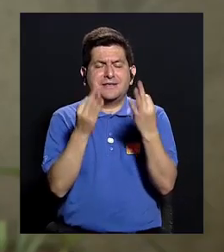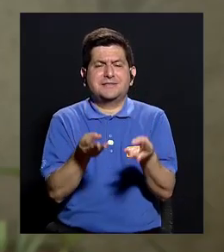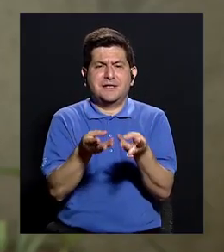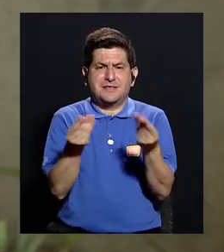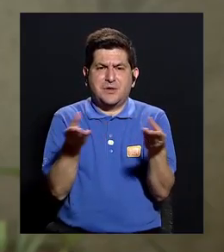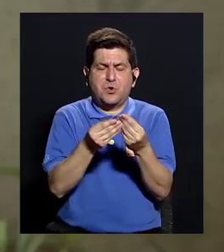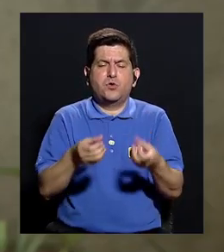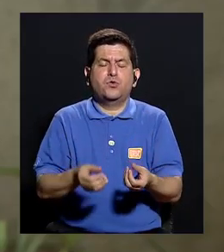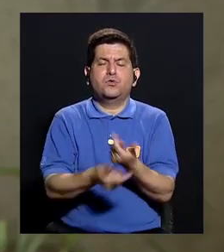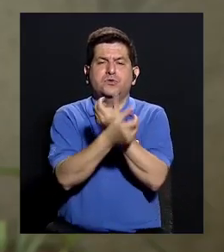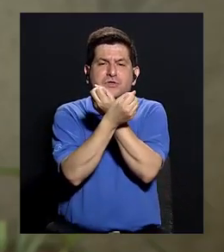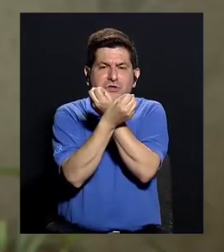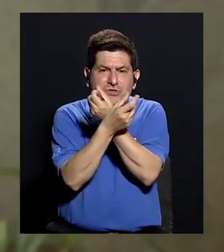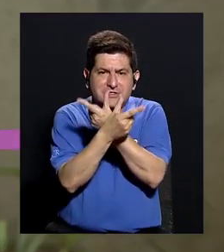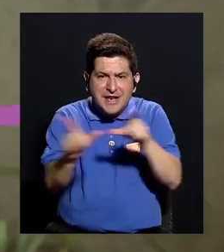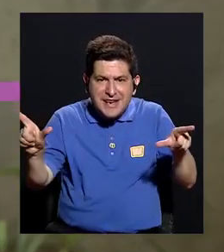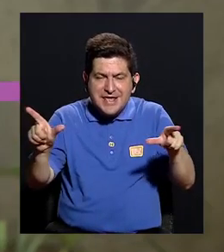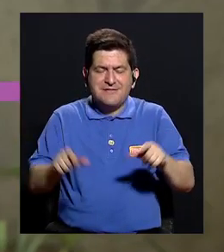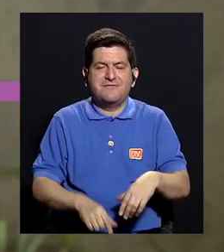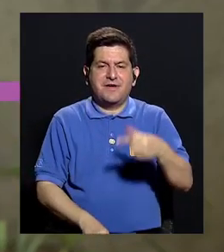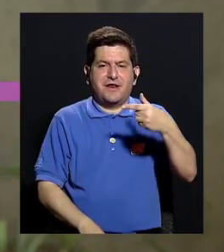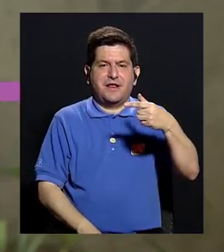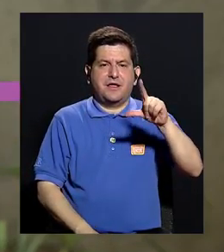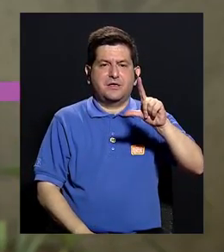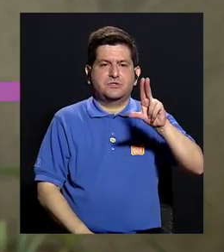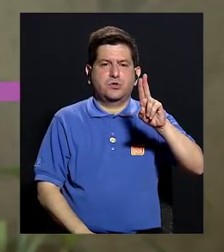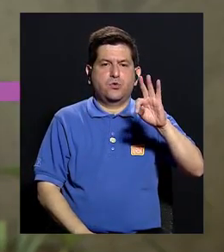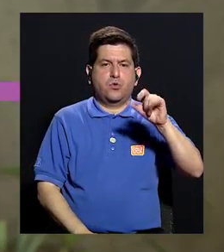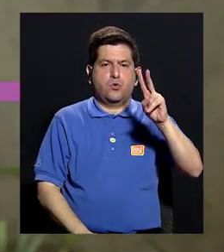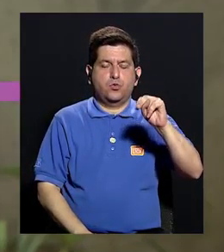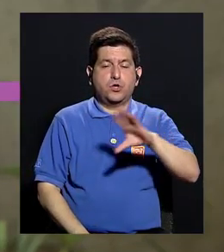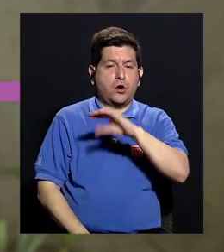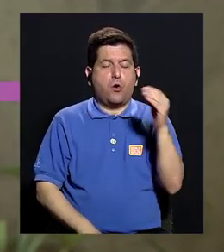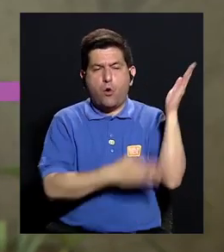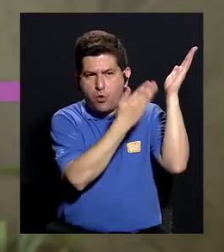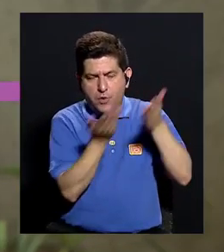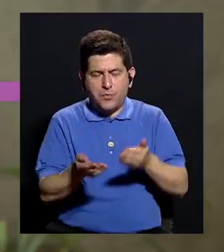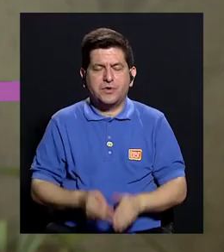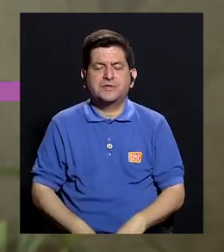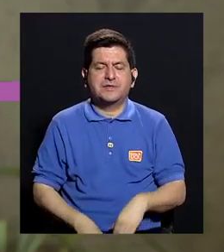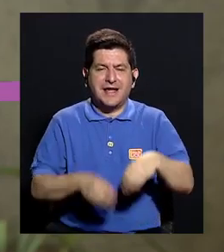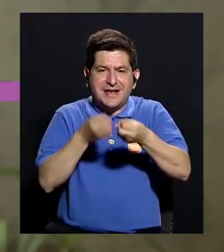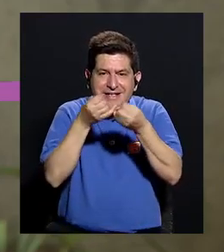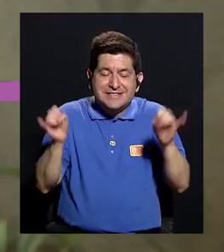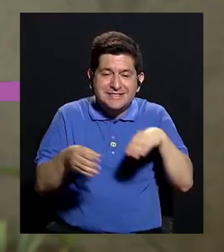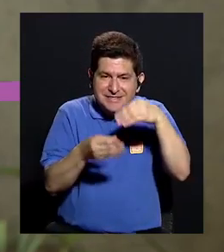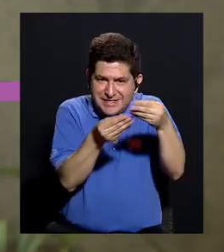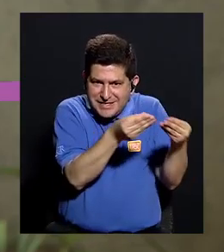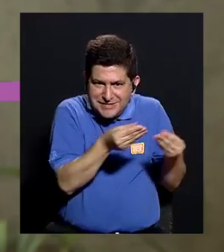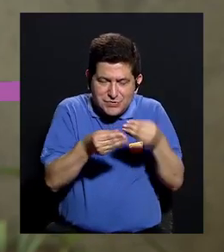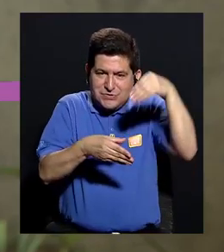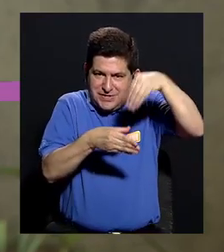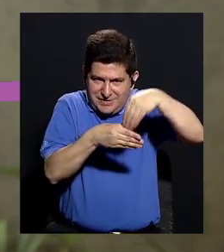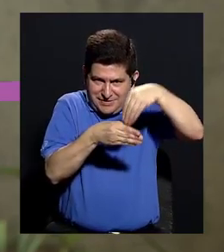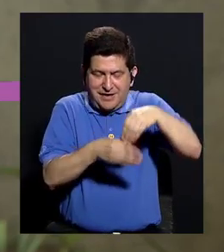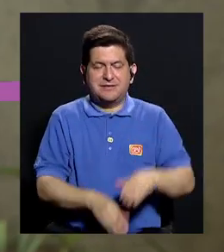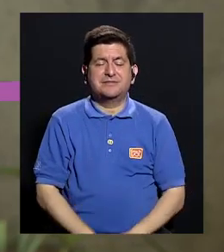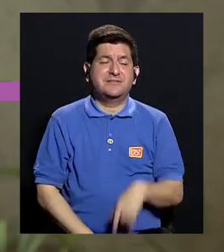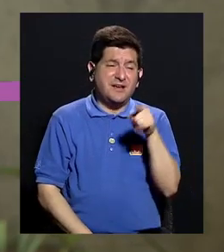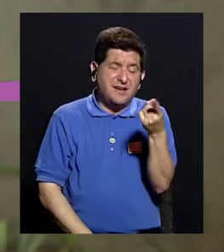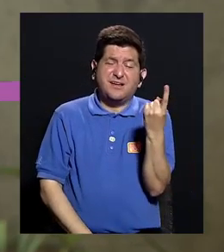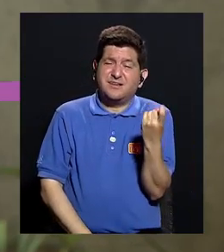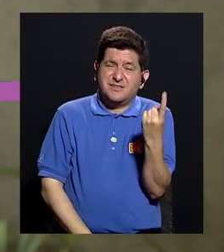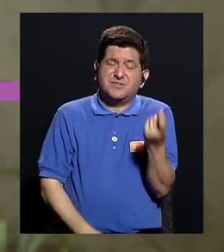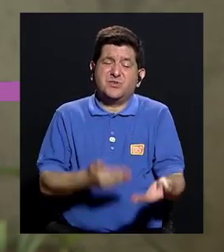traten de hacer productos libres de gluten y también que traigan productos libres de gluten del exterior para que podamos alimentarnos porque sí hacía mucha